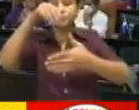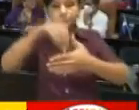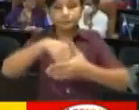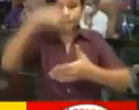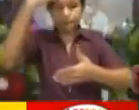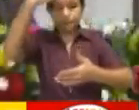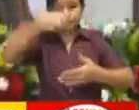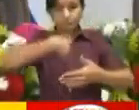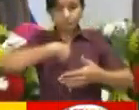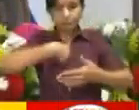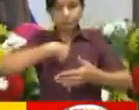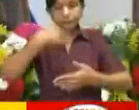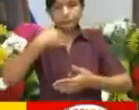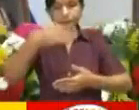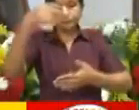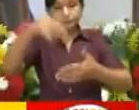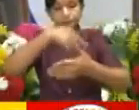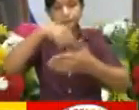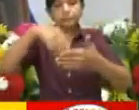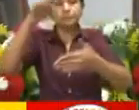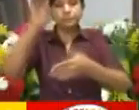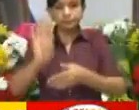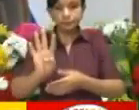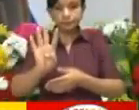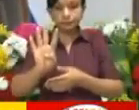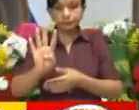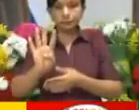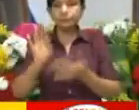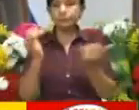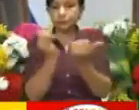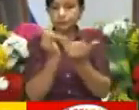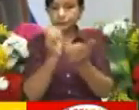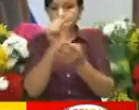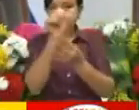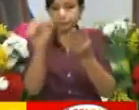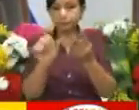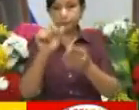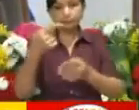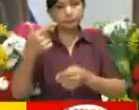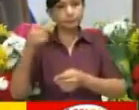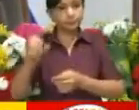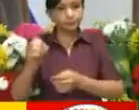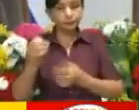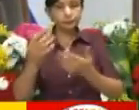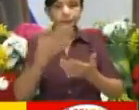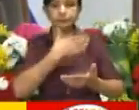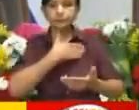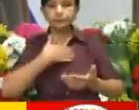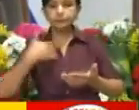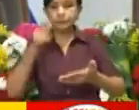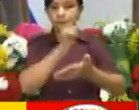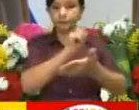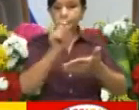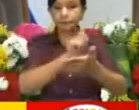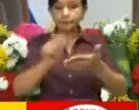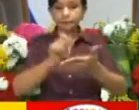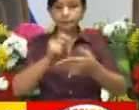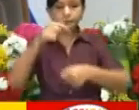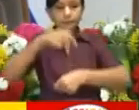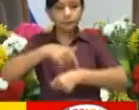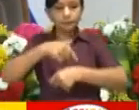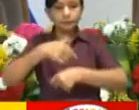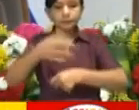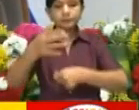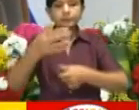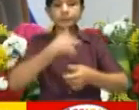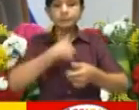electoral. Cuatro, por su parte en el artículo 70 se mejora la redacción del plazo para